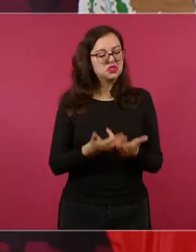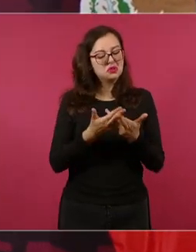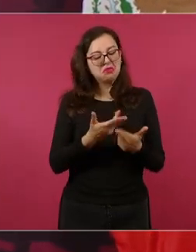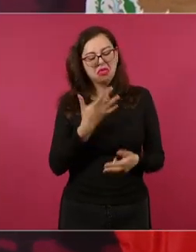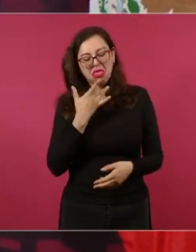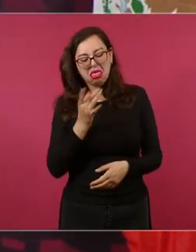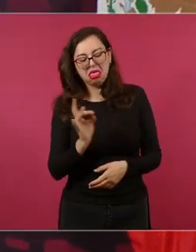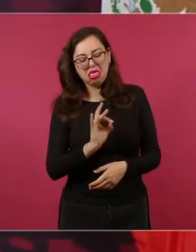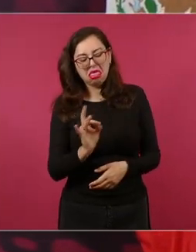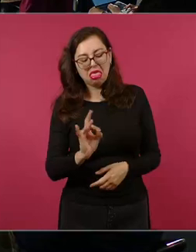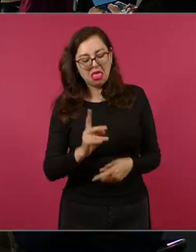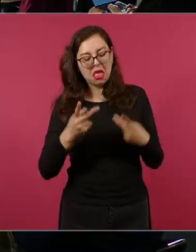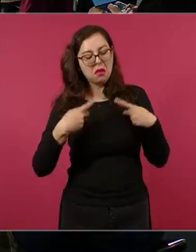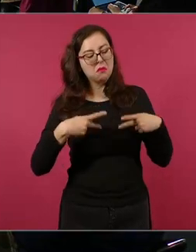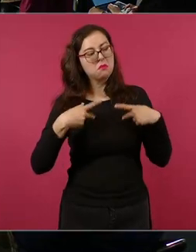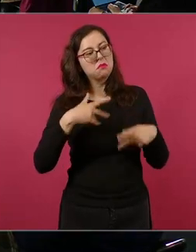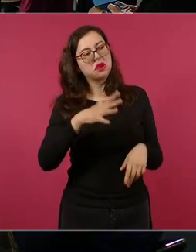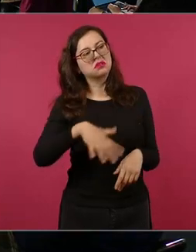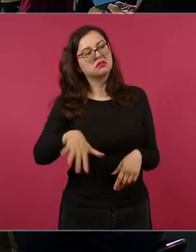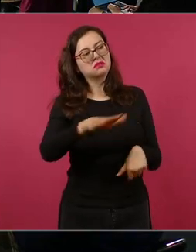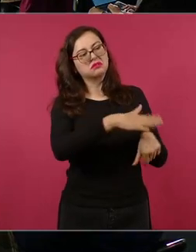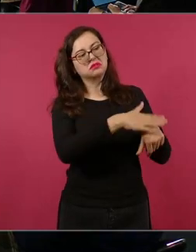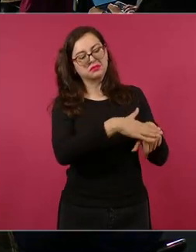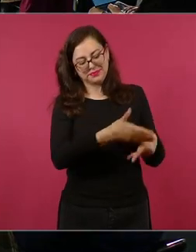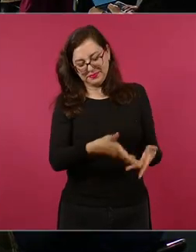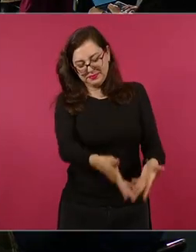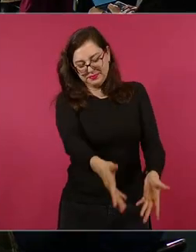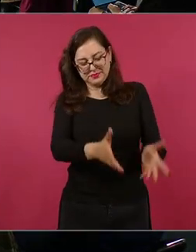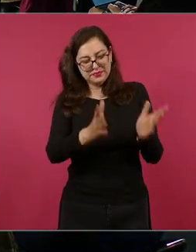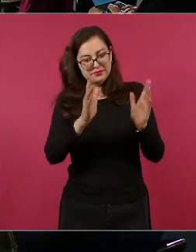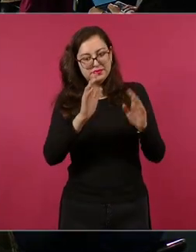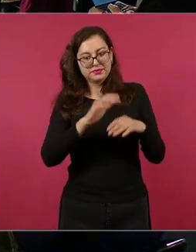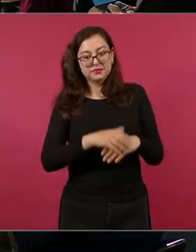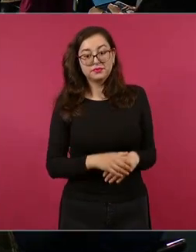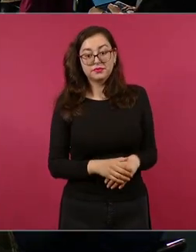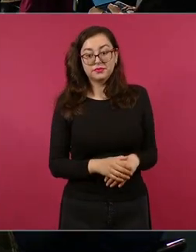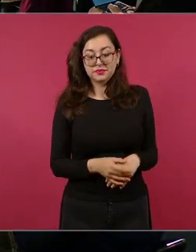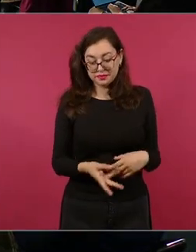para acá había foquitos en la noche